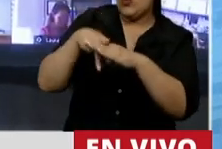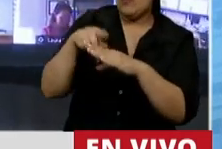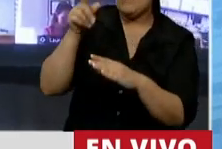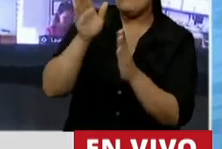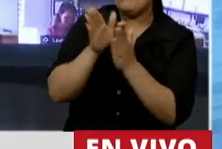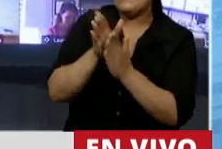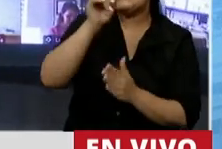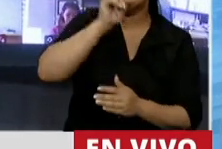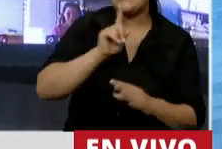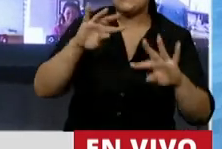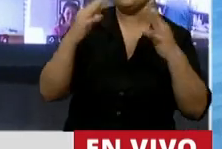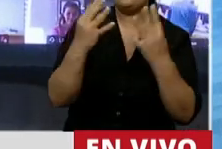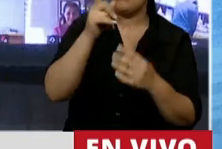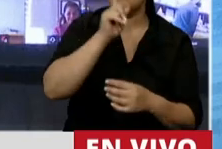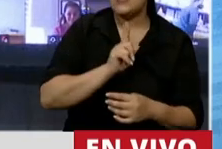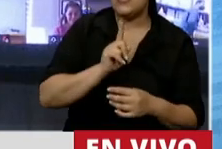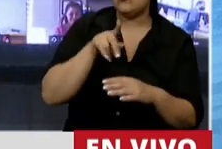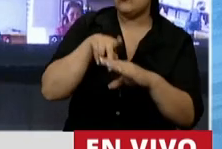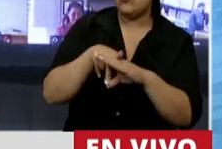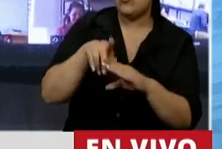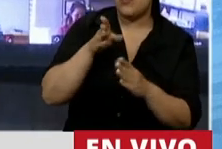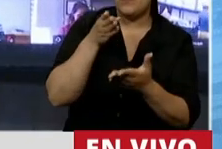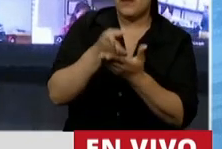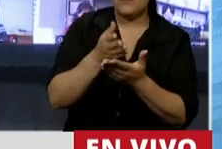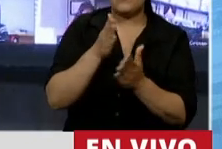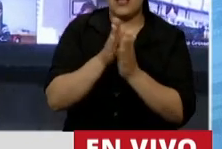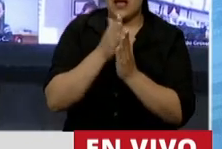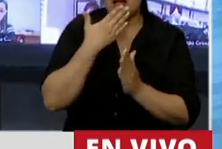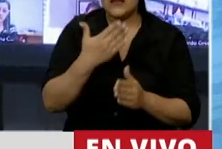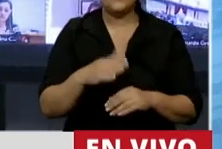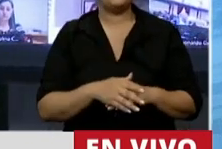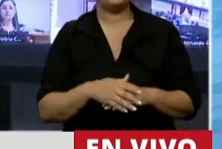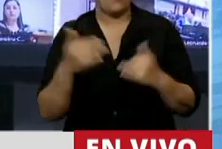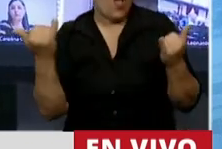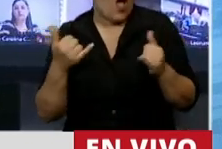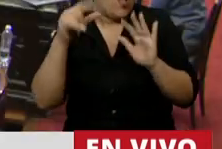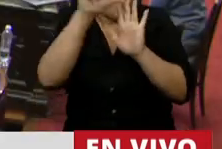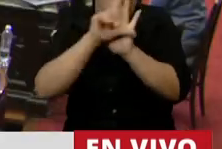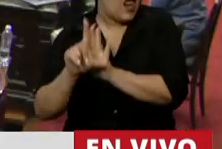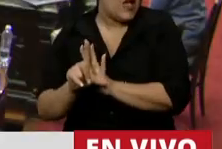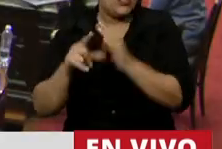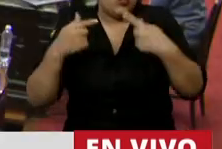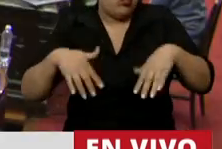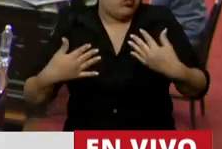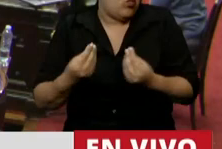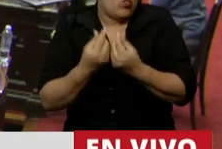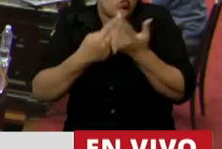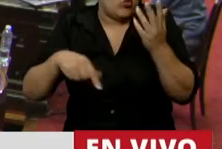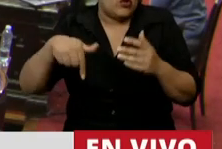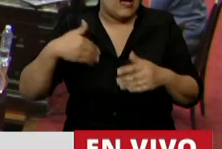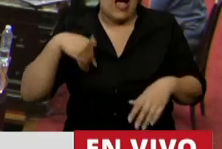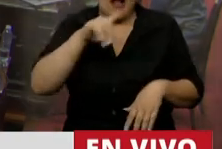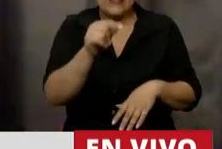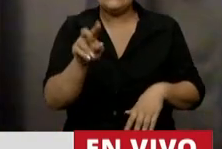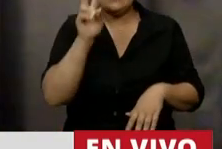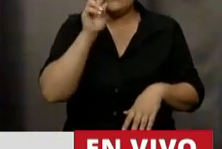legislación que tiene la Argentina, ustedes van a